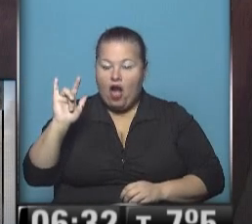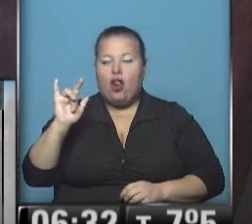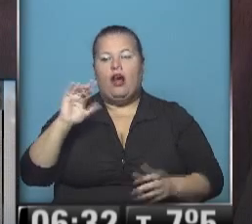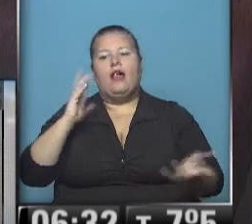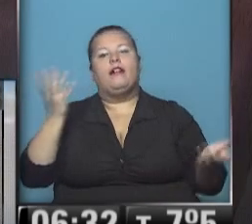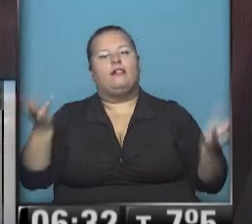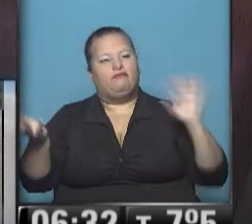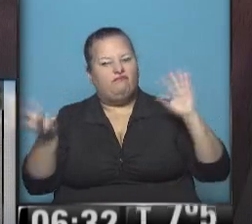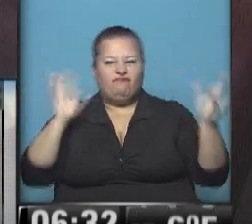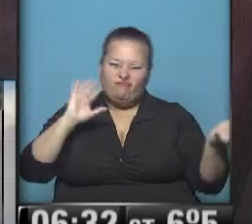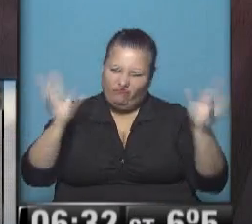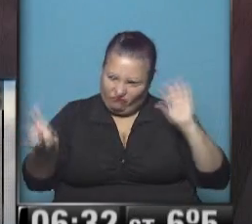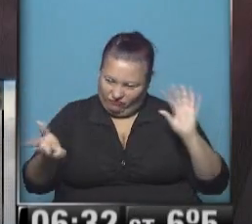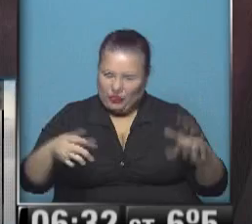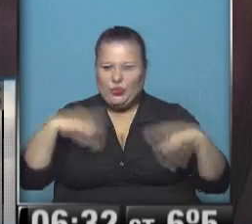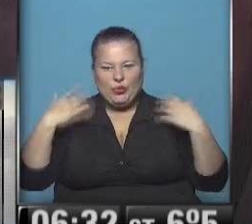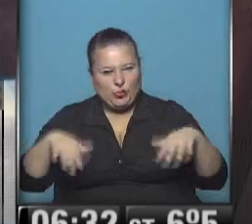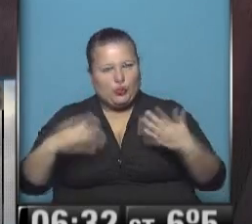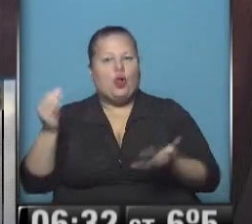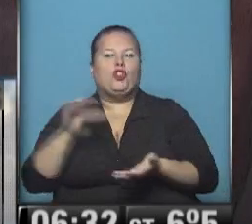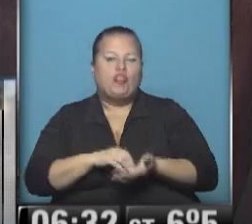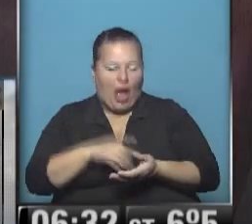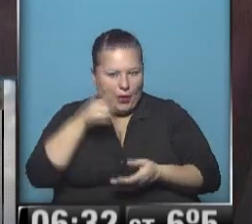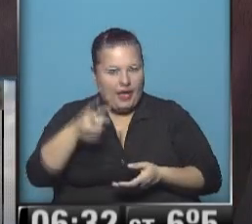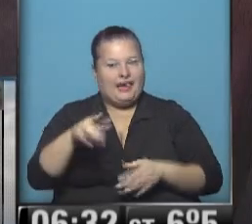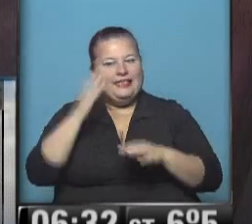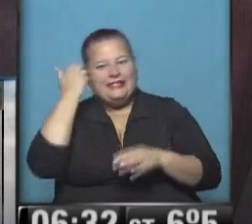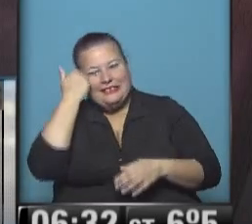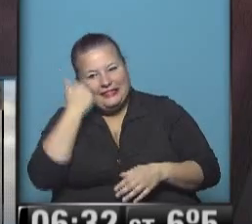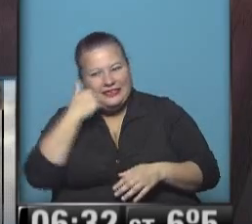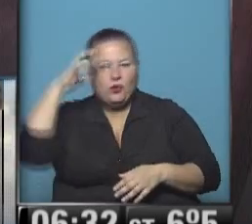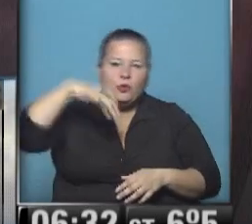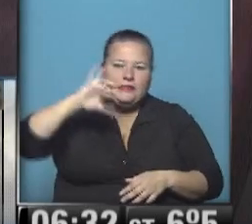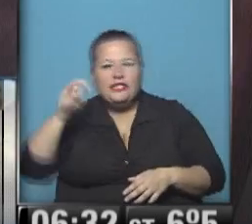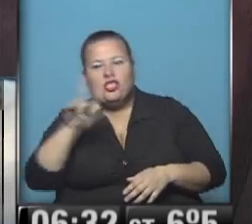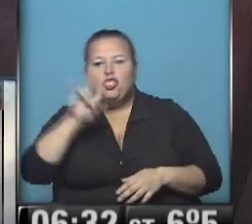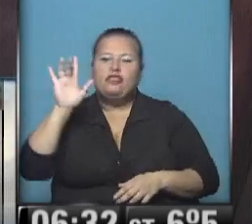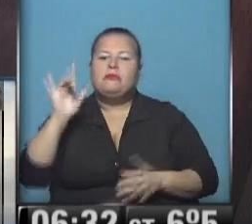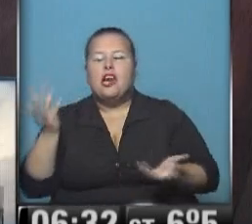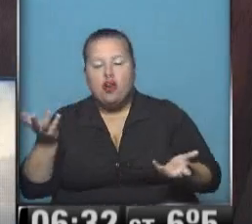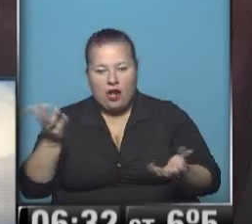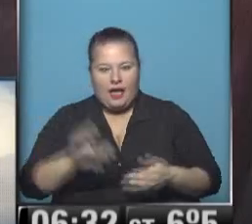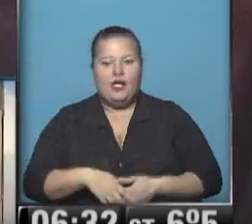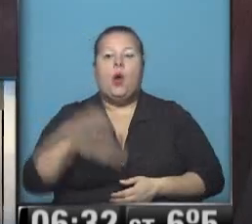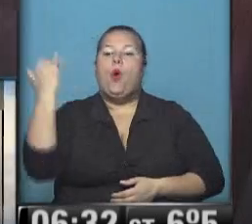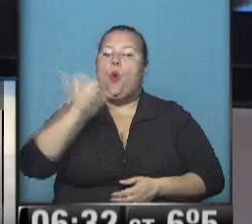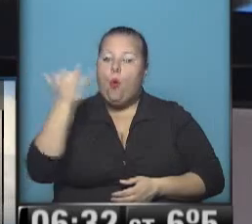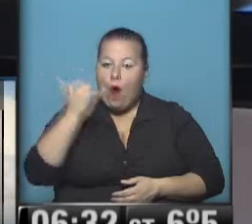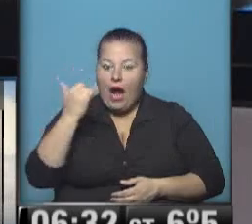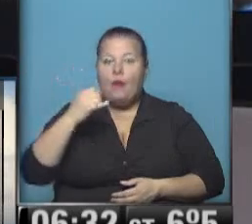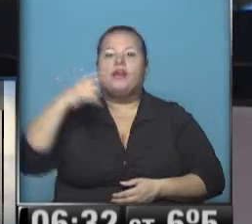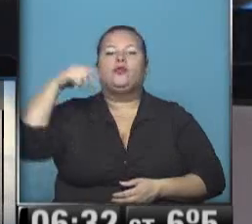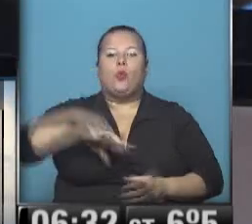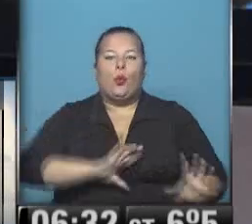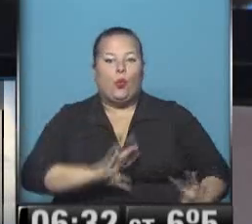¡Miercoles inestable! ¡Ay, otra vez! ¡Ahí en el límite! ¡Llueve, no llueve el miércoles! ¡Jueve! ¡Llega al